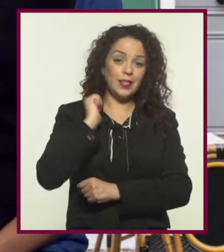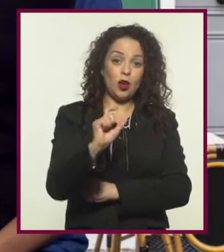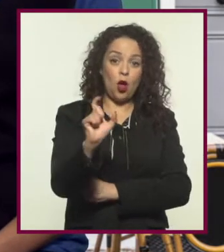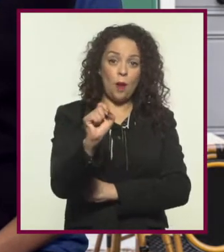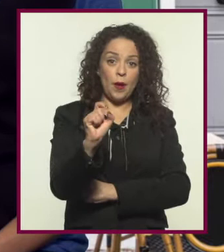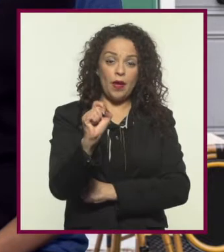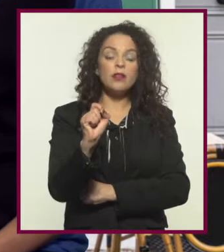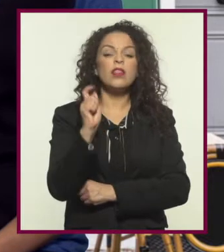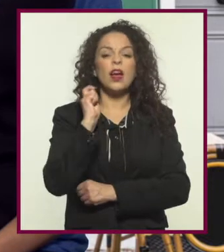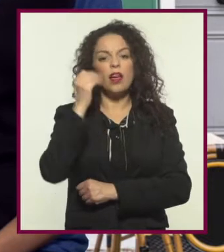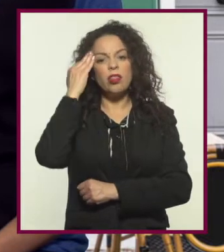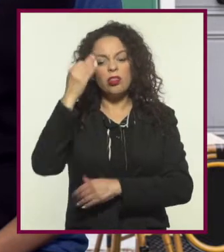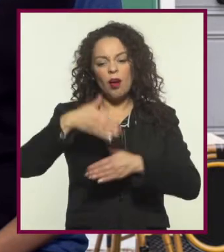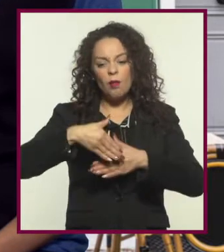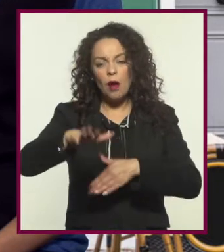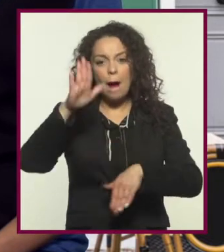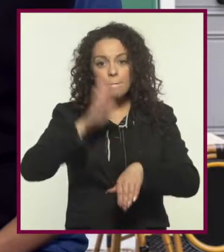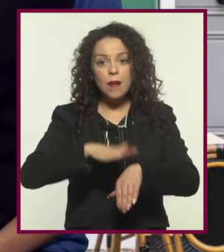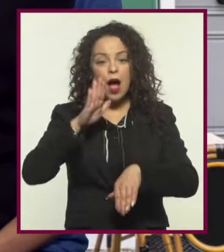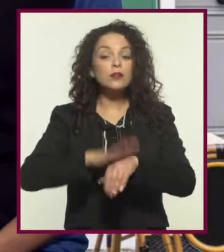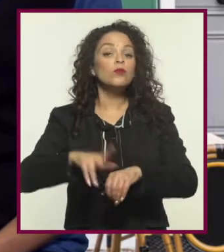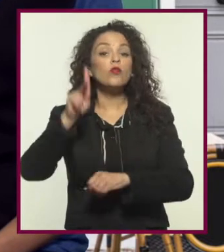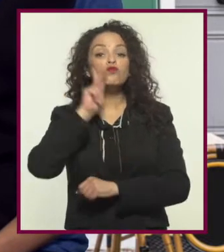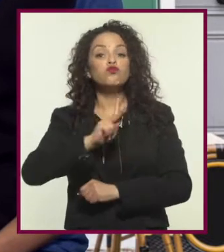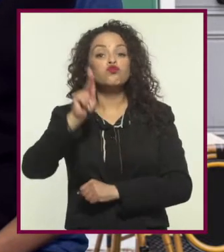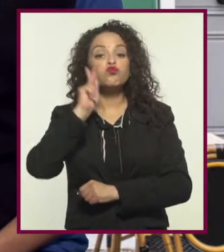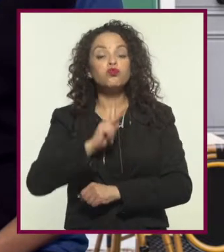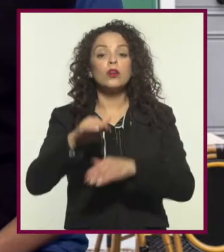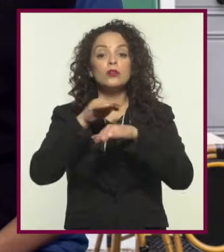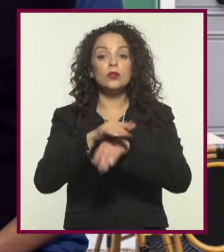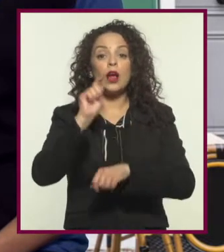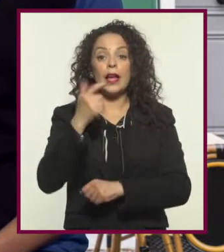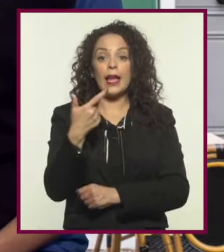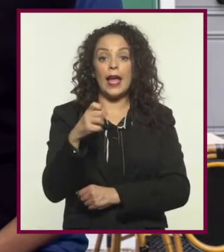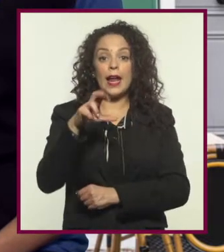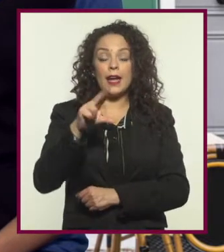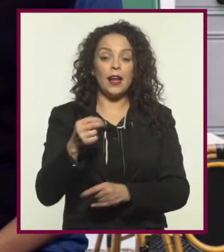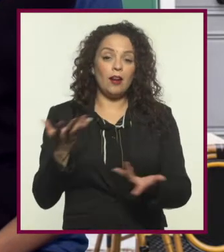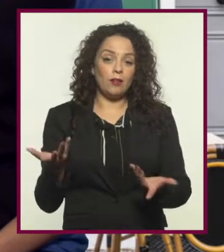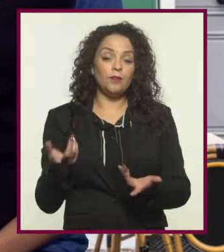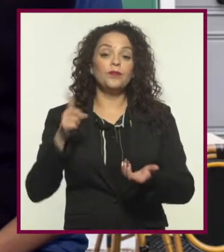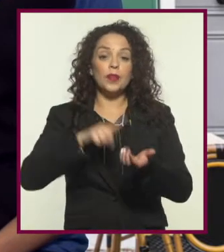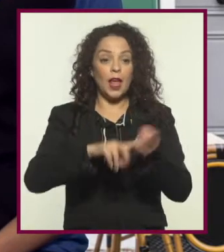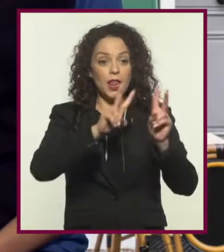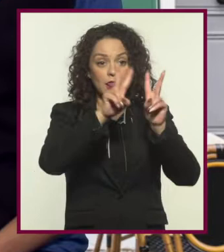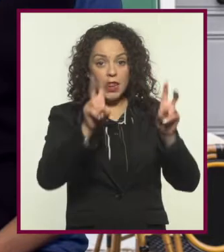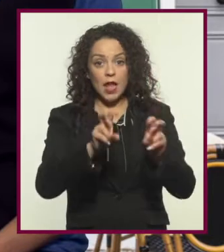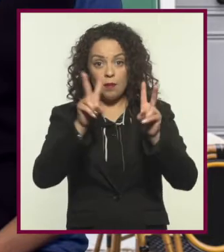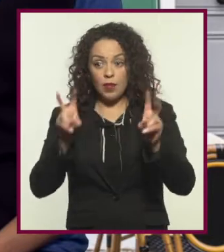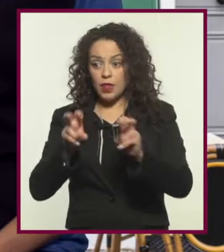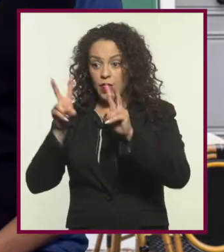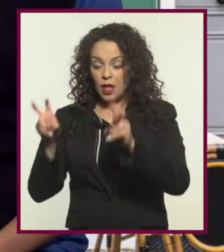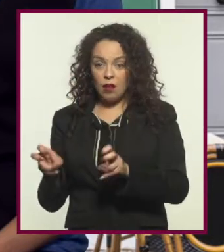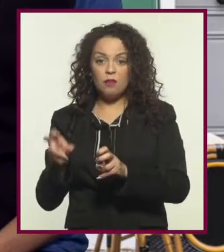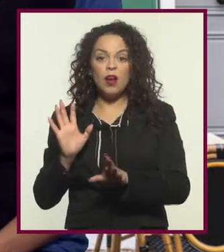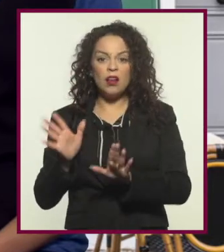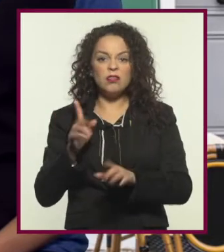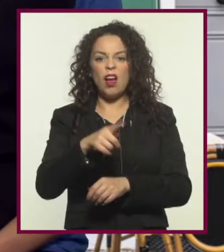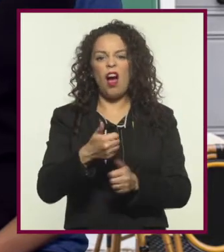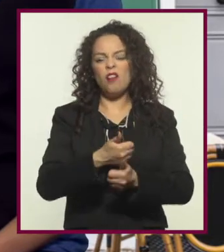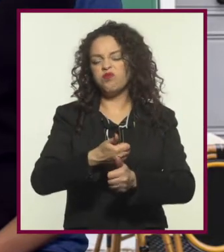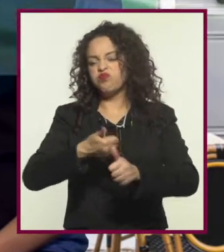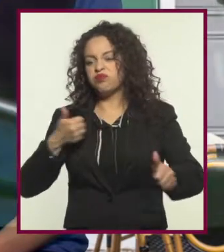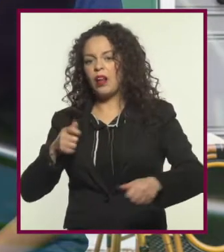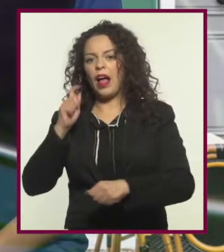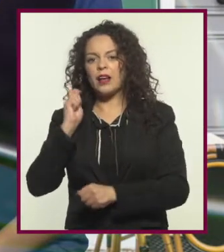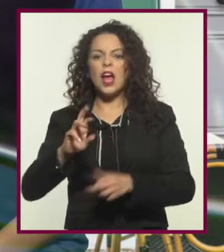del siglo XX se dio el periodo de mayor experimentación en la historia del género. Los temas empezaron a distanciarse de los ya